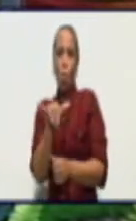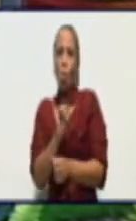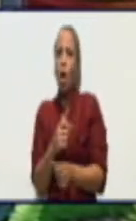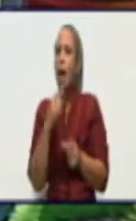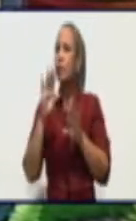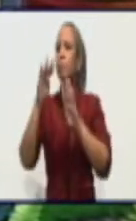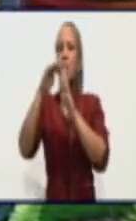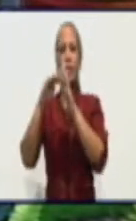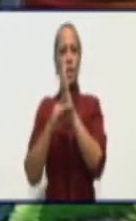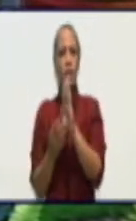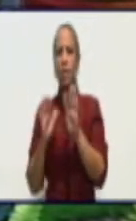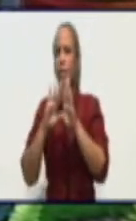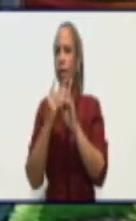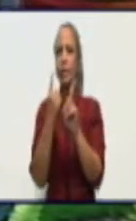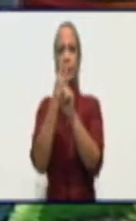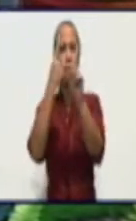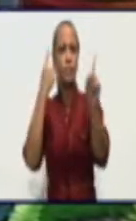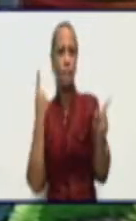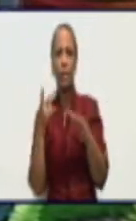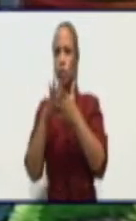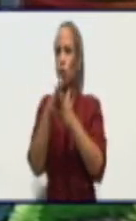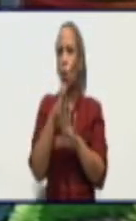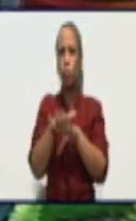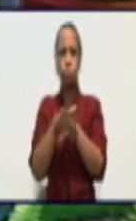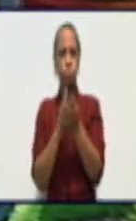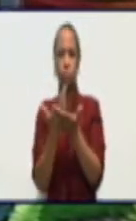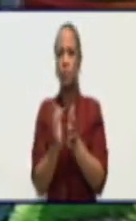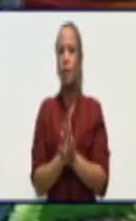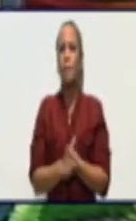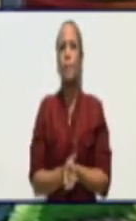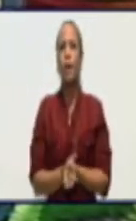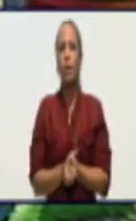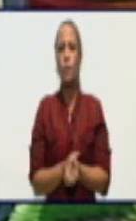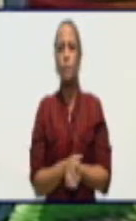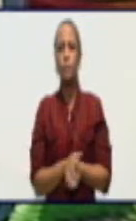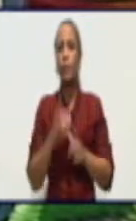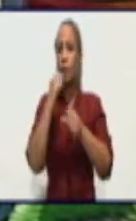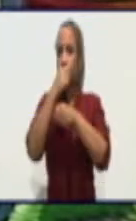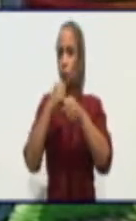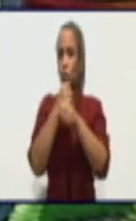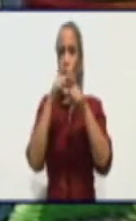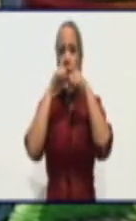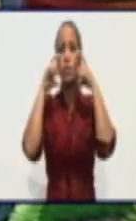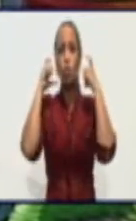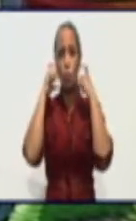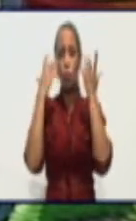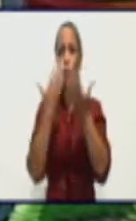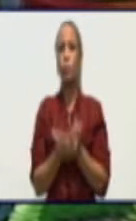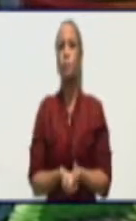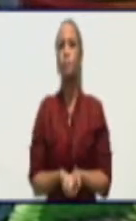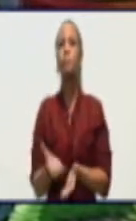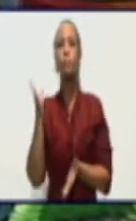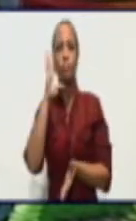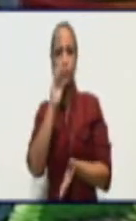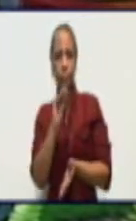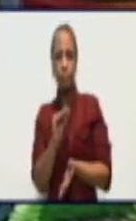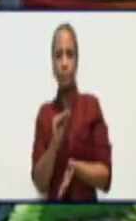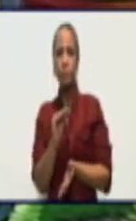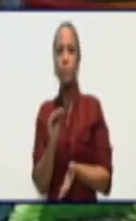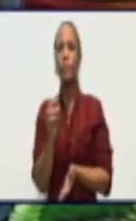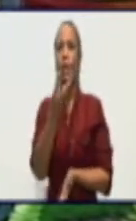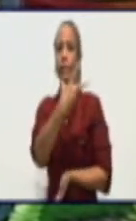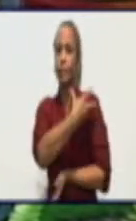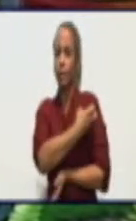distanciamiento físico con lavarse las manos hablando de la vacuna doctora no sé si usted traerá información porque la doctora viene